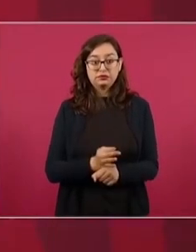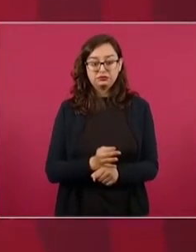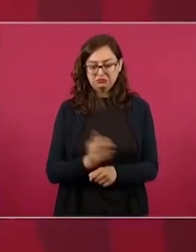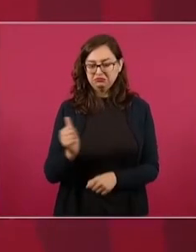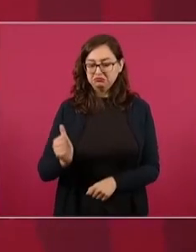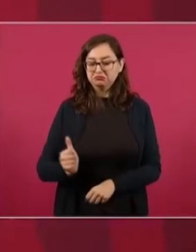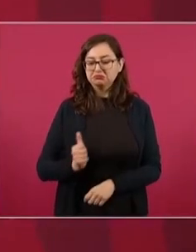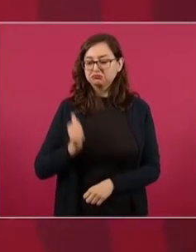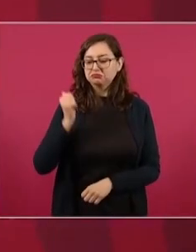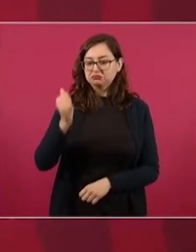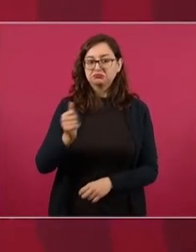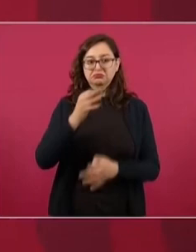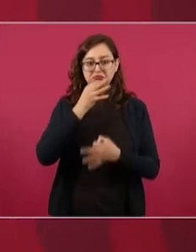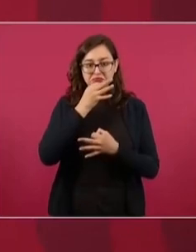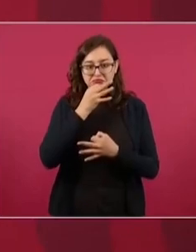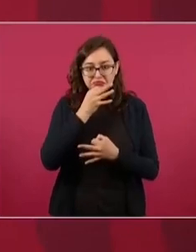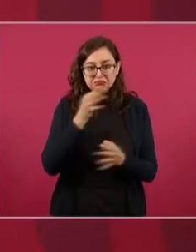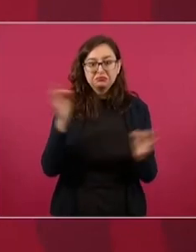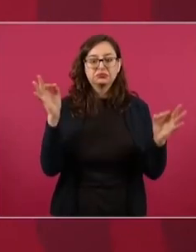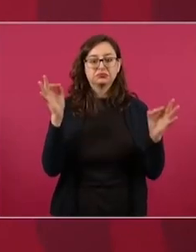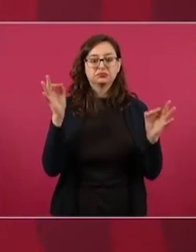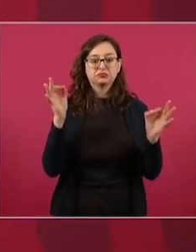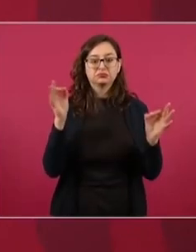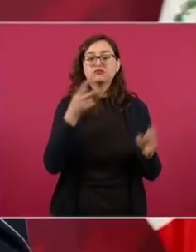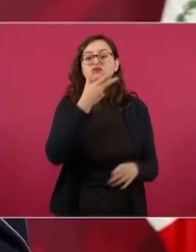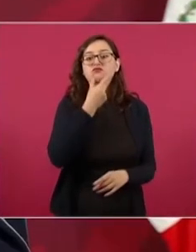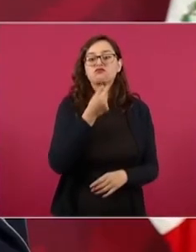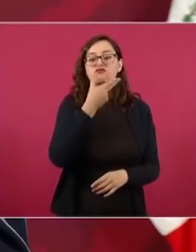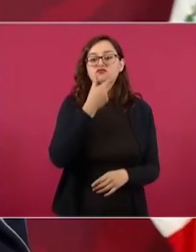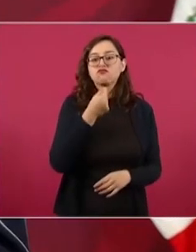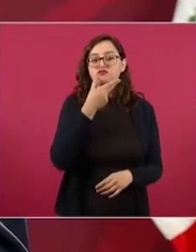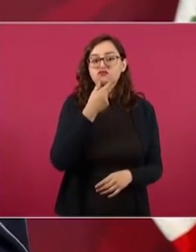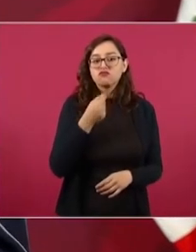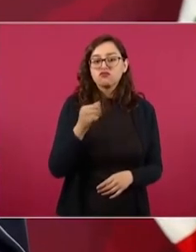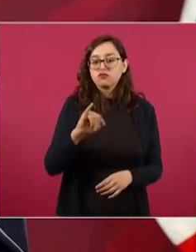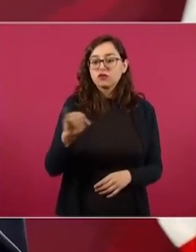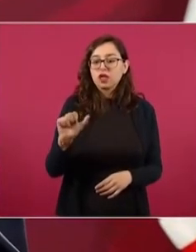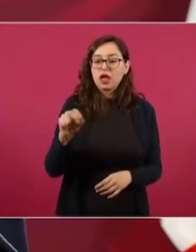a Hans, no está aquí,